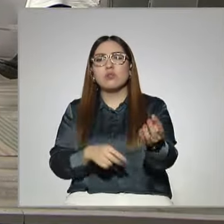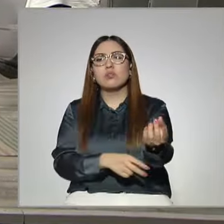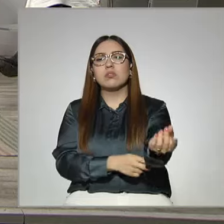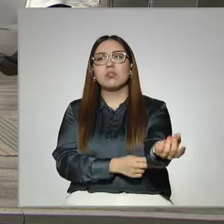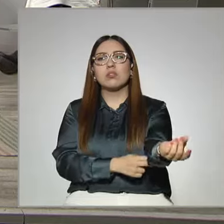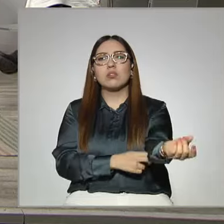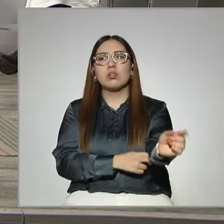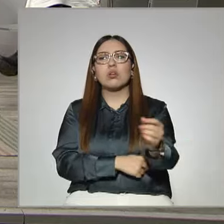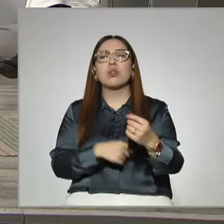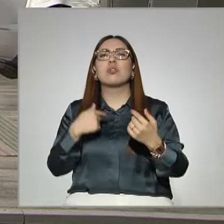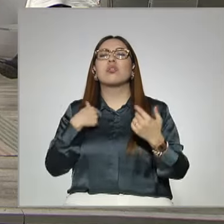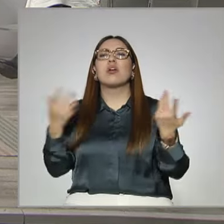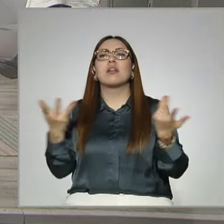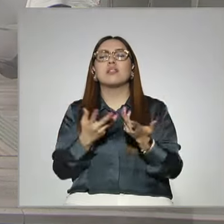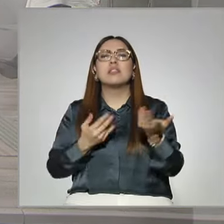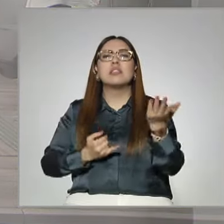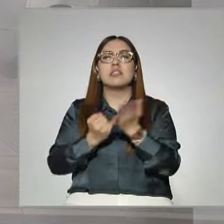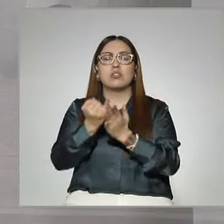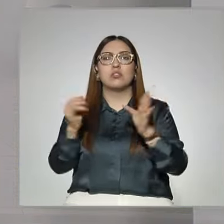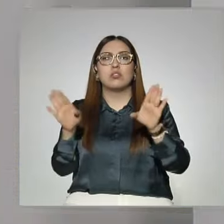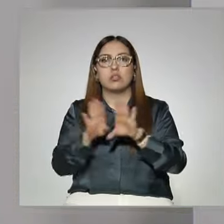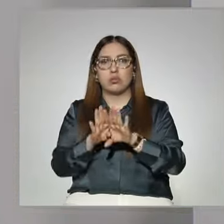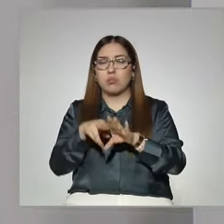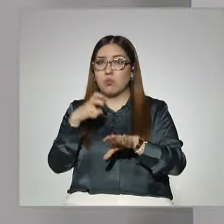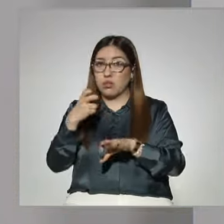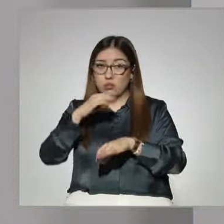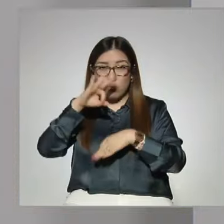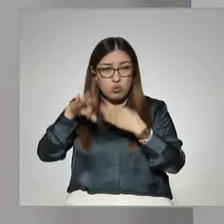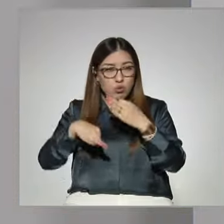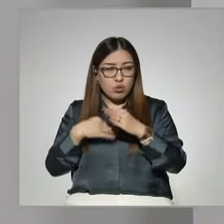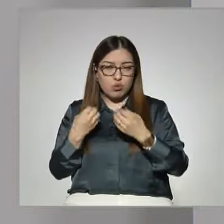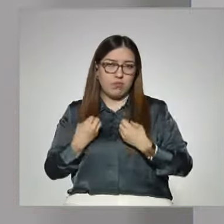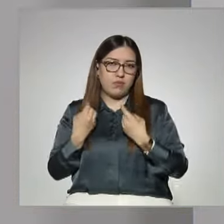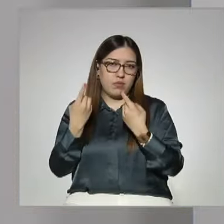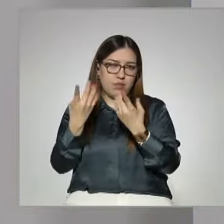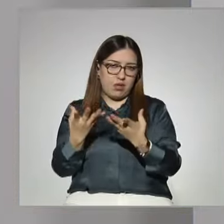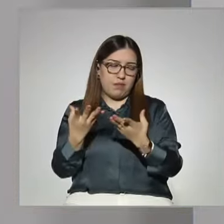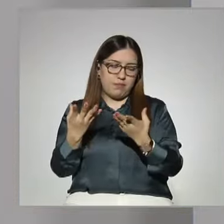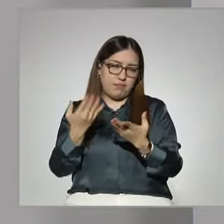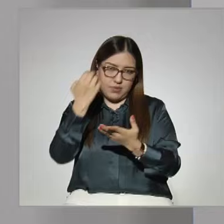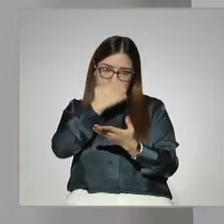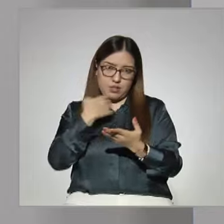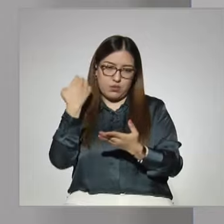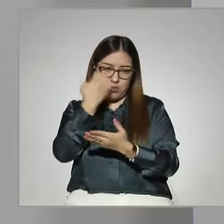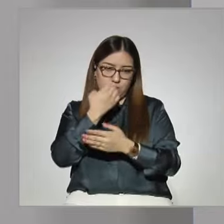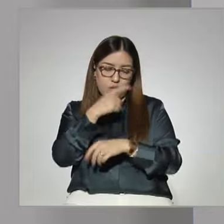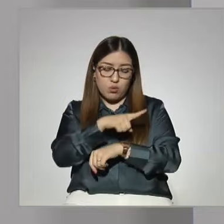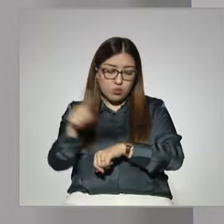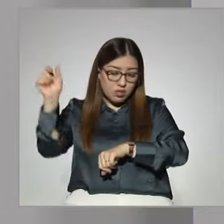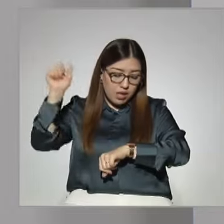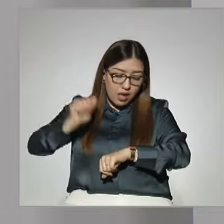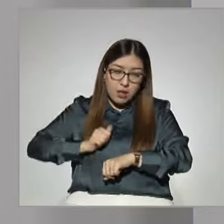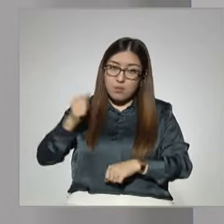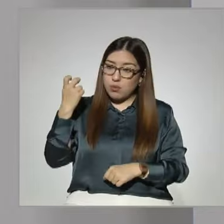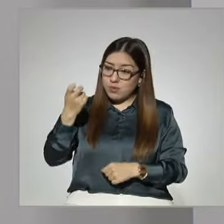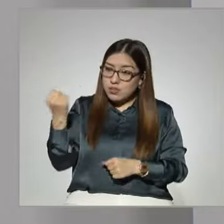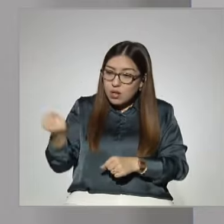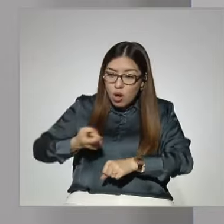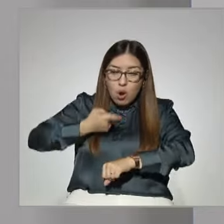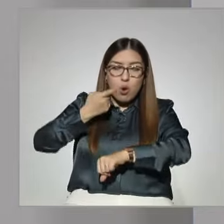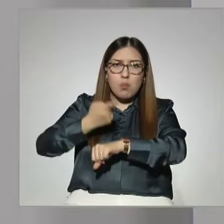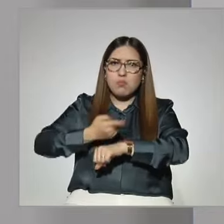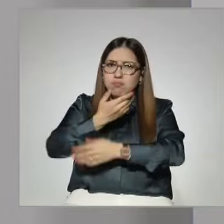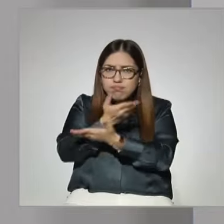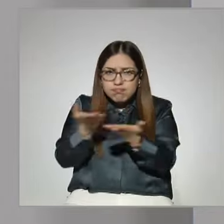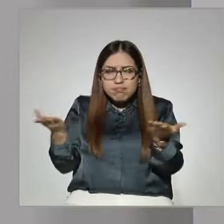decisiones. Todo eso te lo da también la escuela. Entonces, la idea es aprovechen estas oportunidades, hagan un espacio